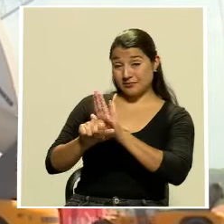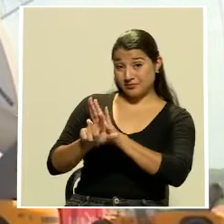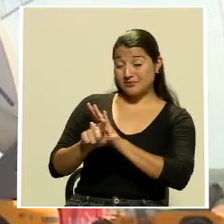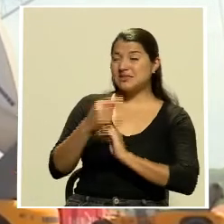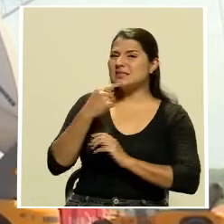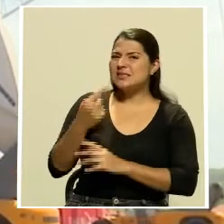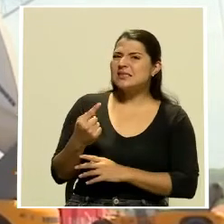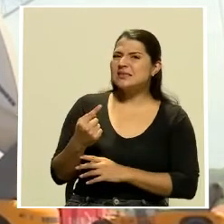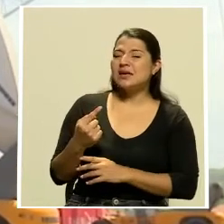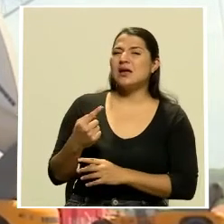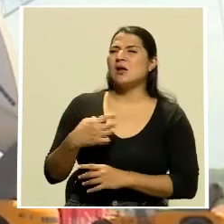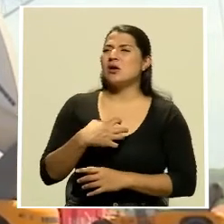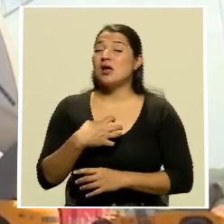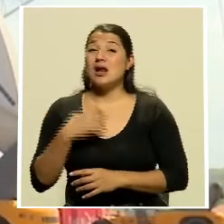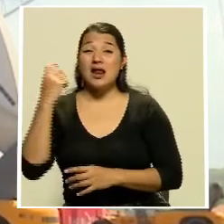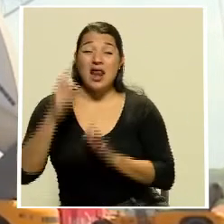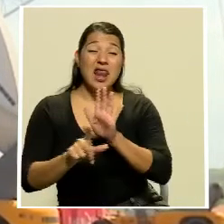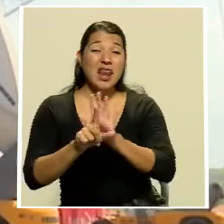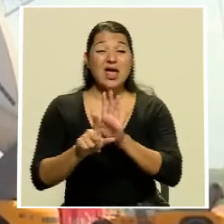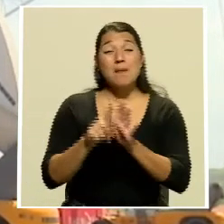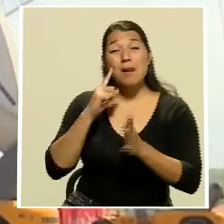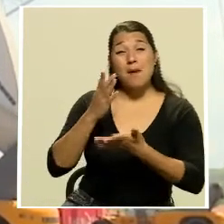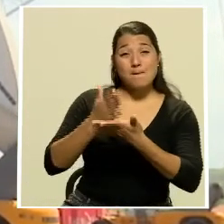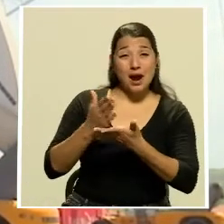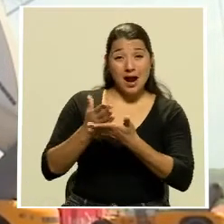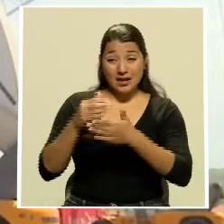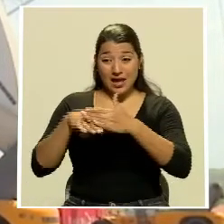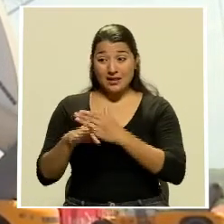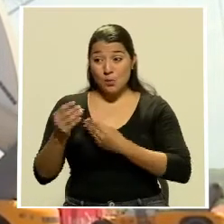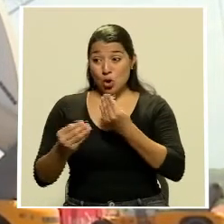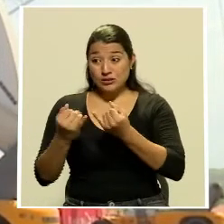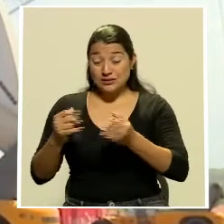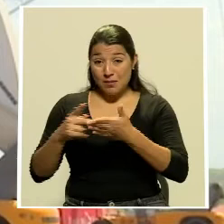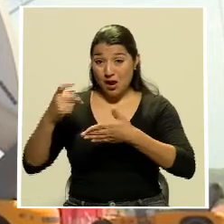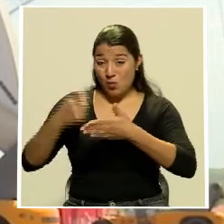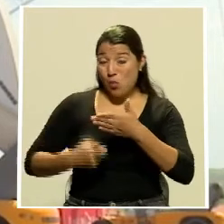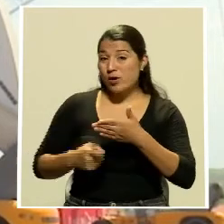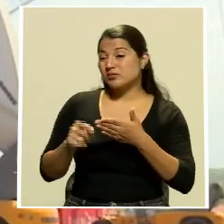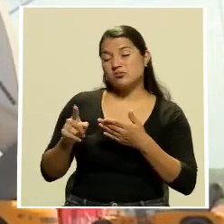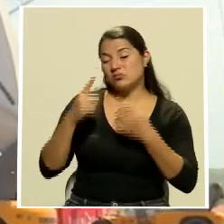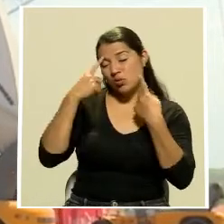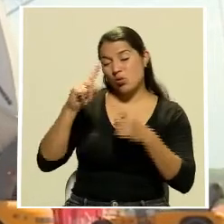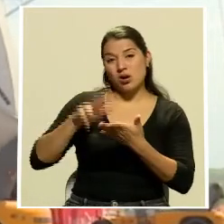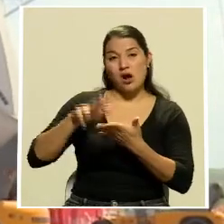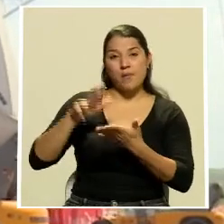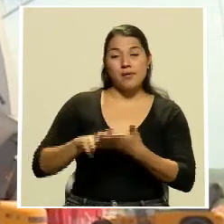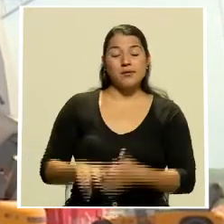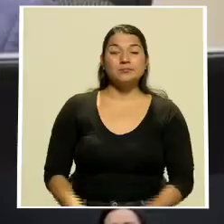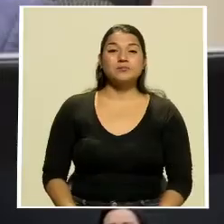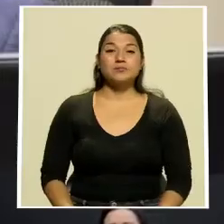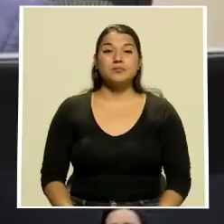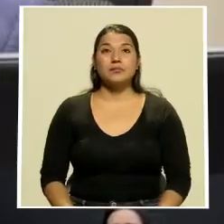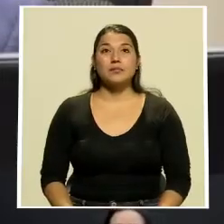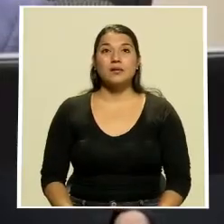contrabando hayan sido un fracaso. En cuatro años, solo tres personas fueron condenadas por delitos de contrabando. No es que